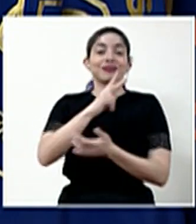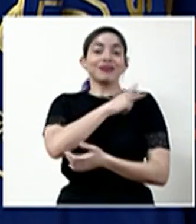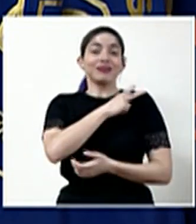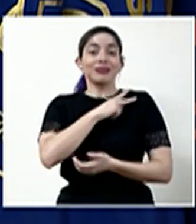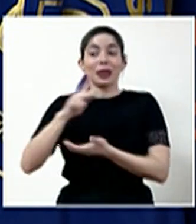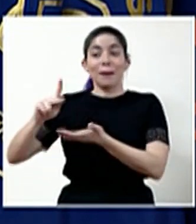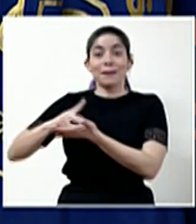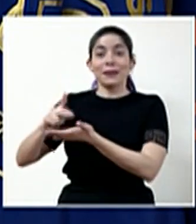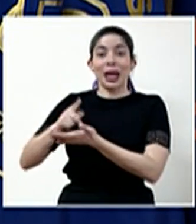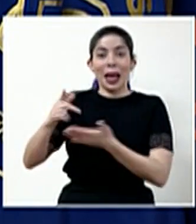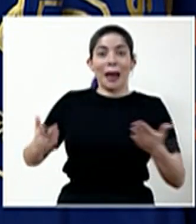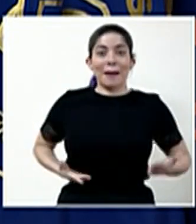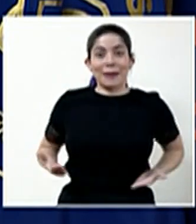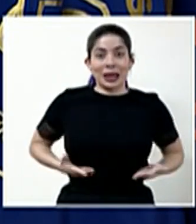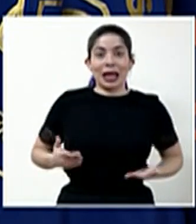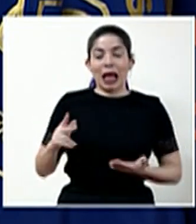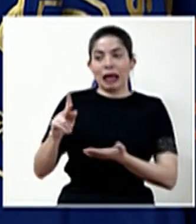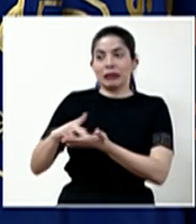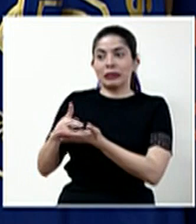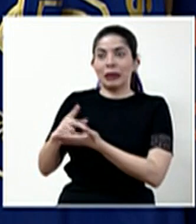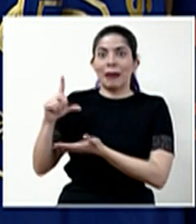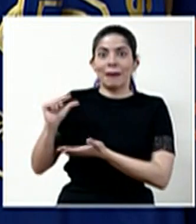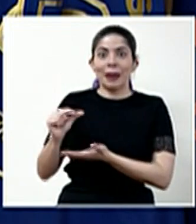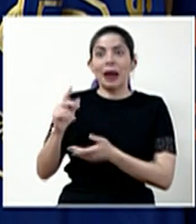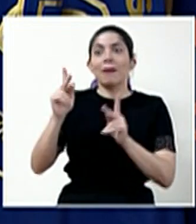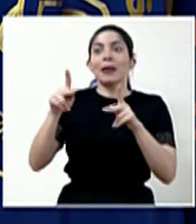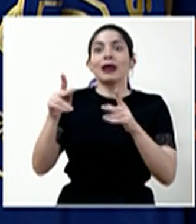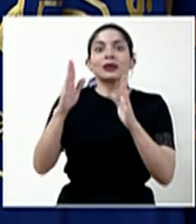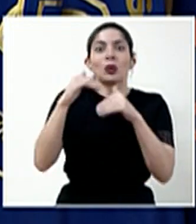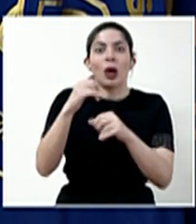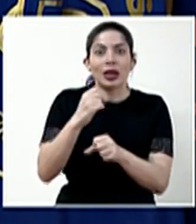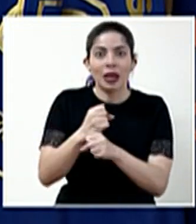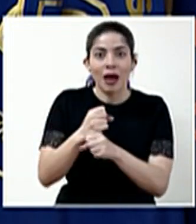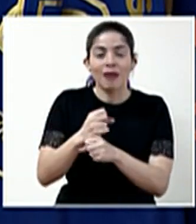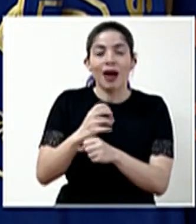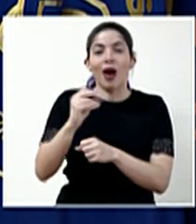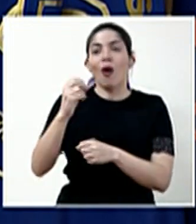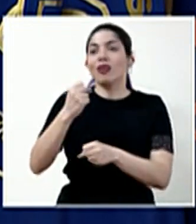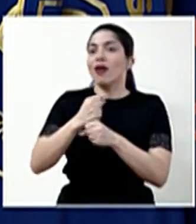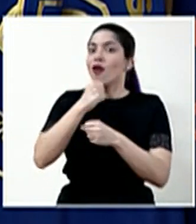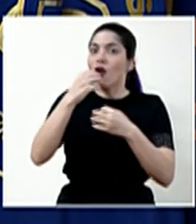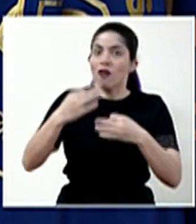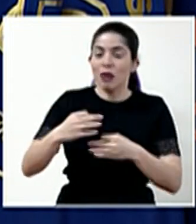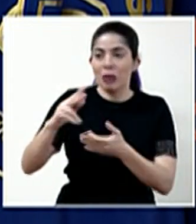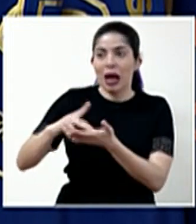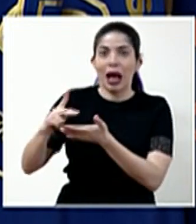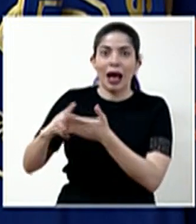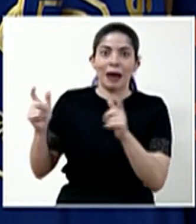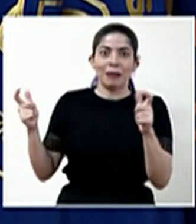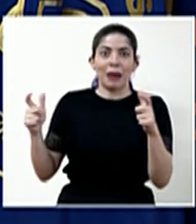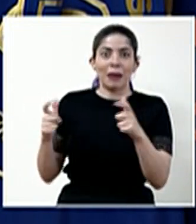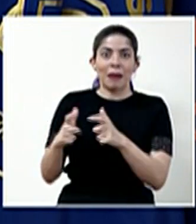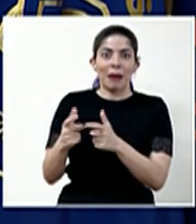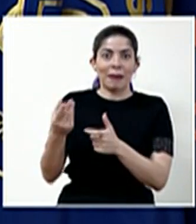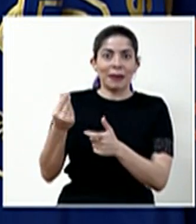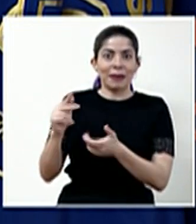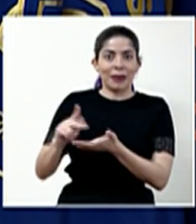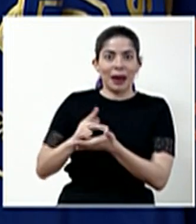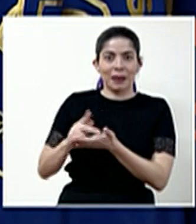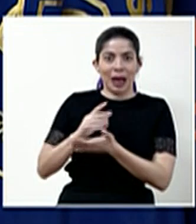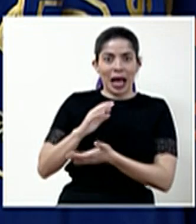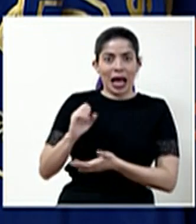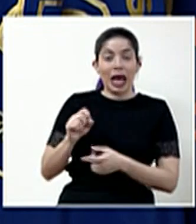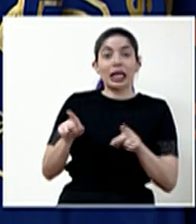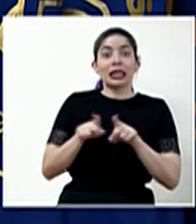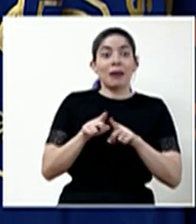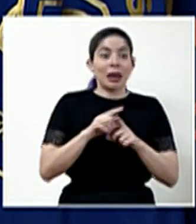patronales de personas que quedan en el desempleo o el subempleo o la informalidad, al igual que un